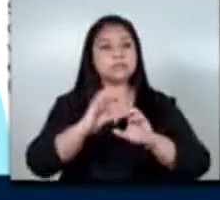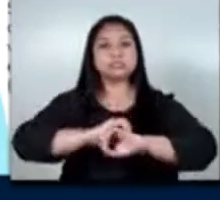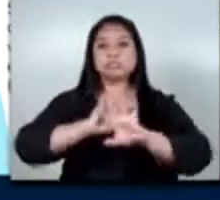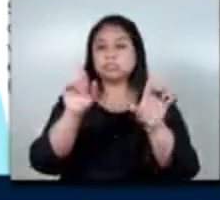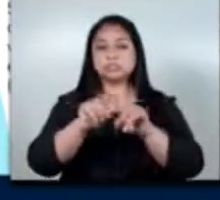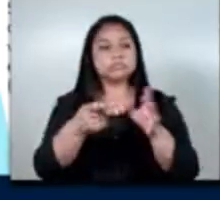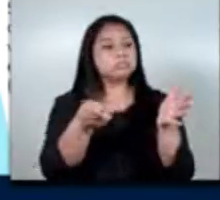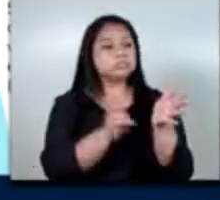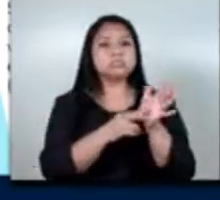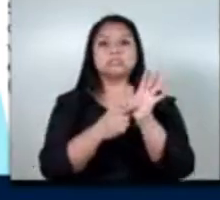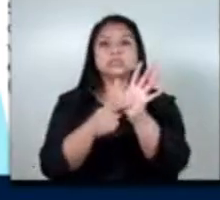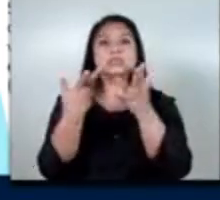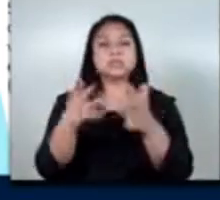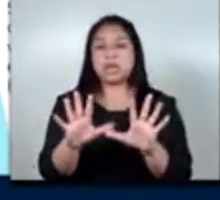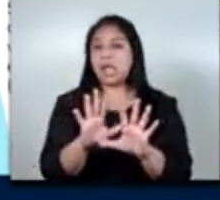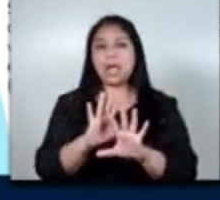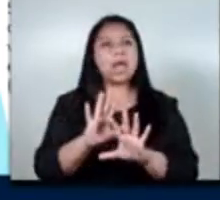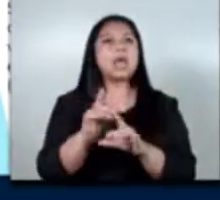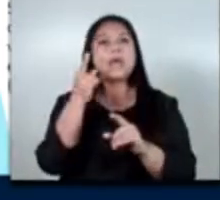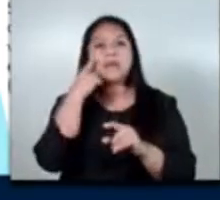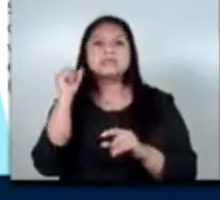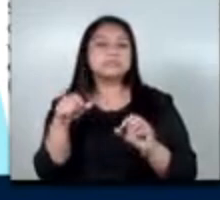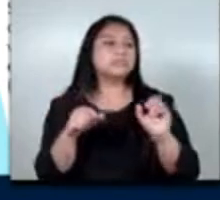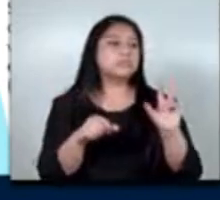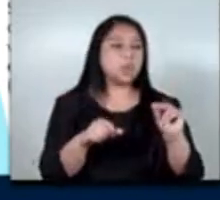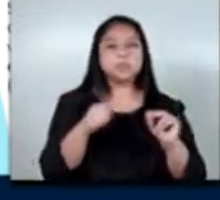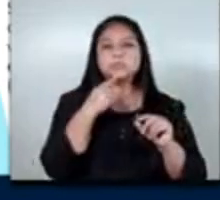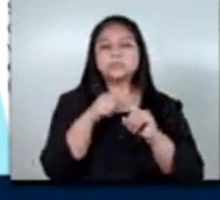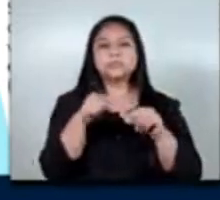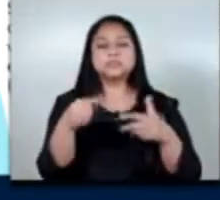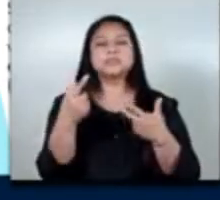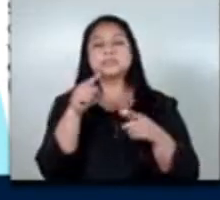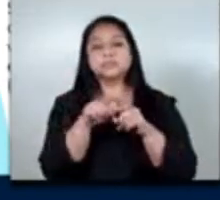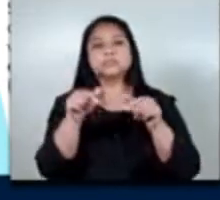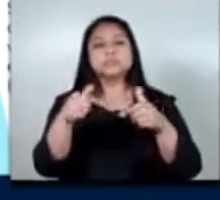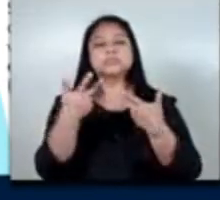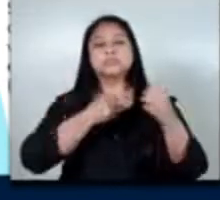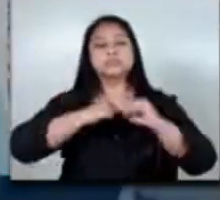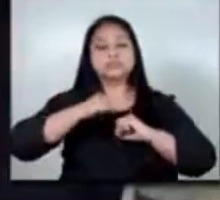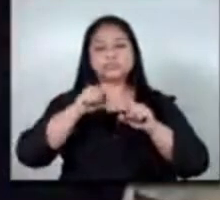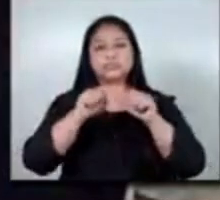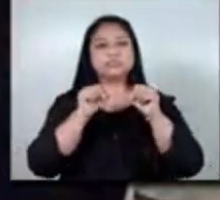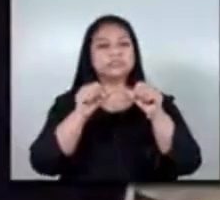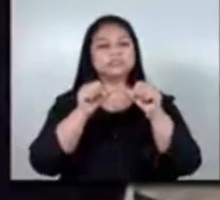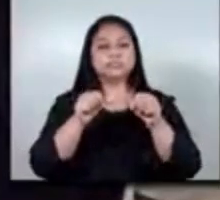blanco y negro y es parte de la efectivo de lo que estamos haciendo el día de hoy aquí si podemos continuar